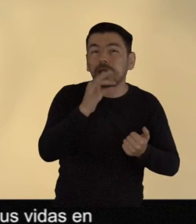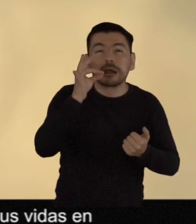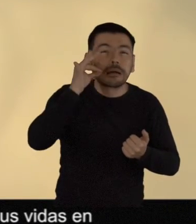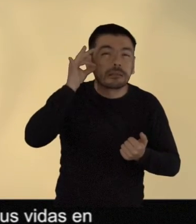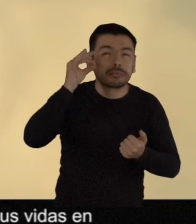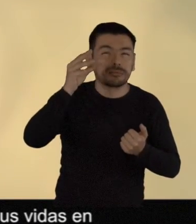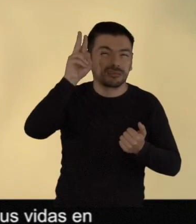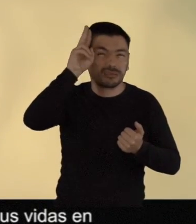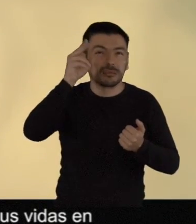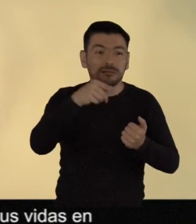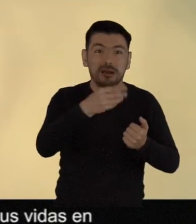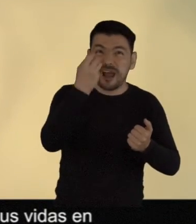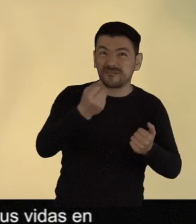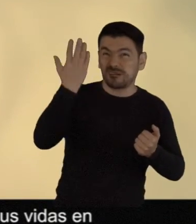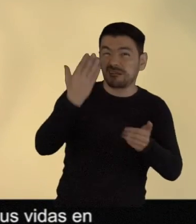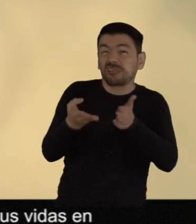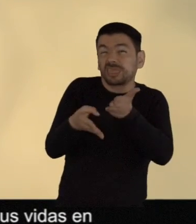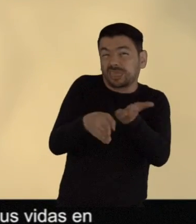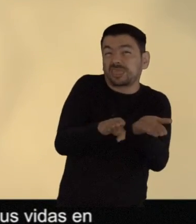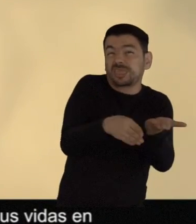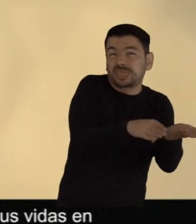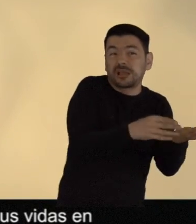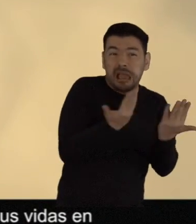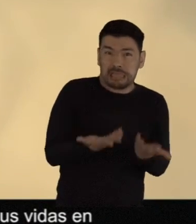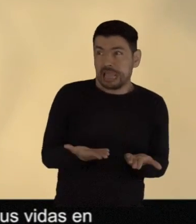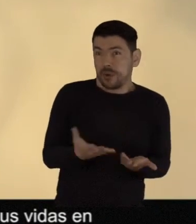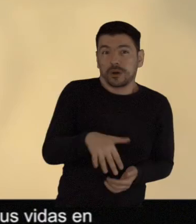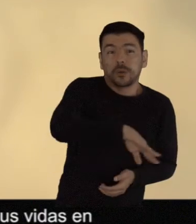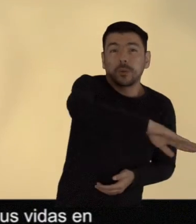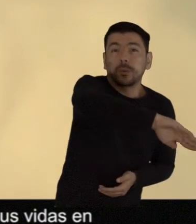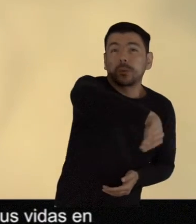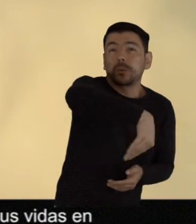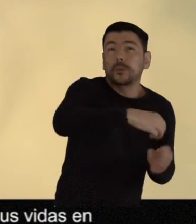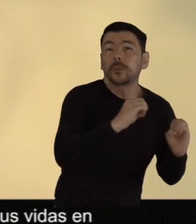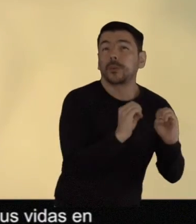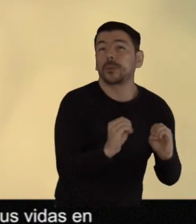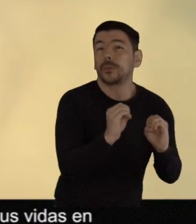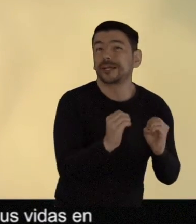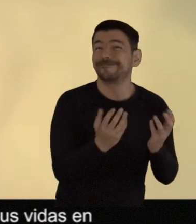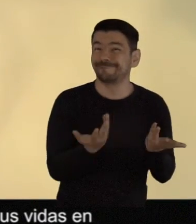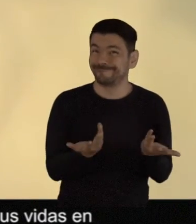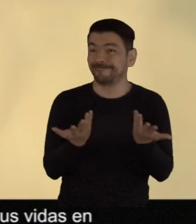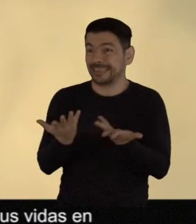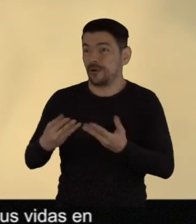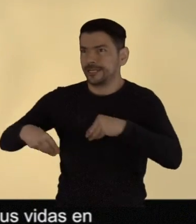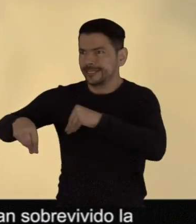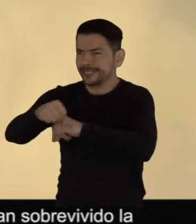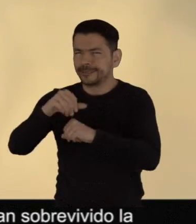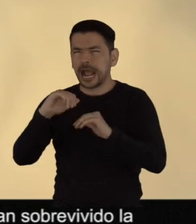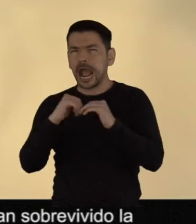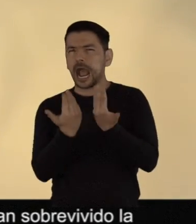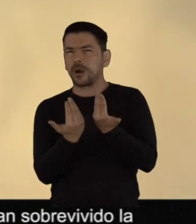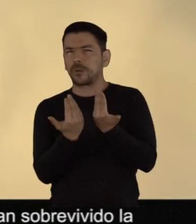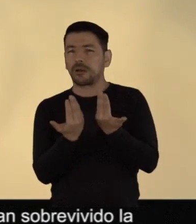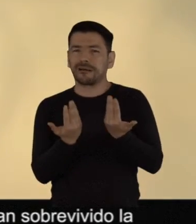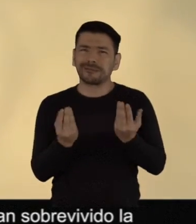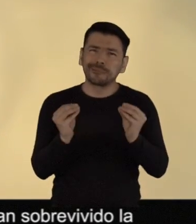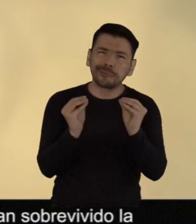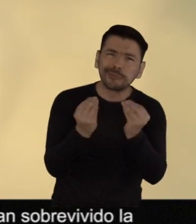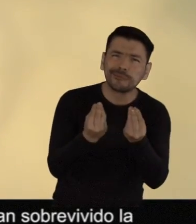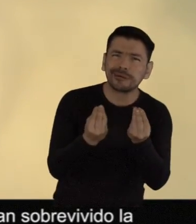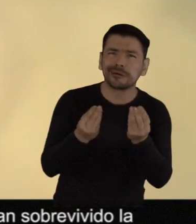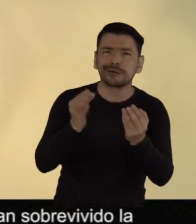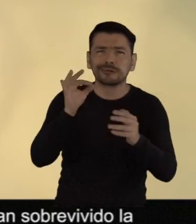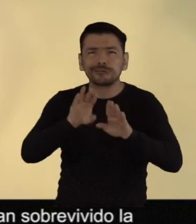indígenas que han perdido sus vidas en defensa de los derechos de sus pueblos y de sus territorios. A las